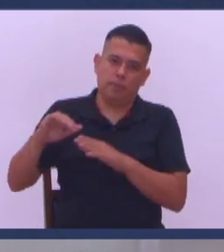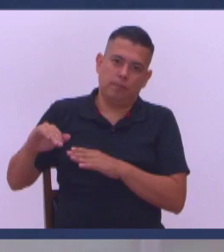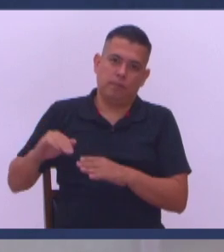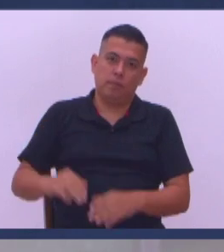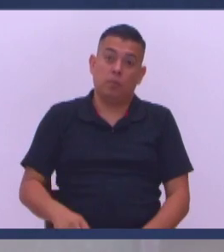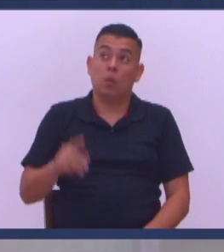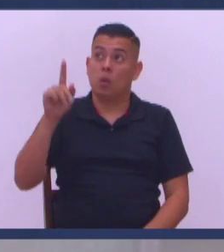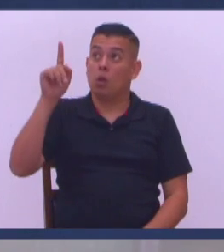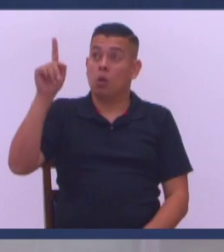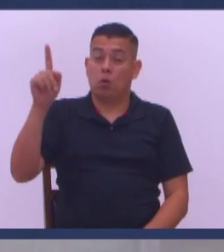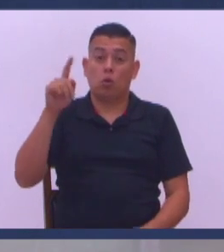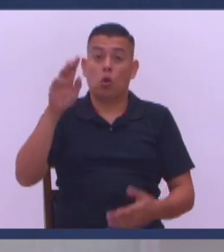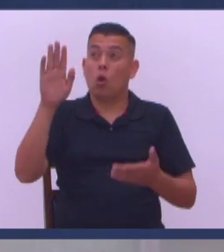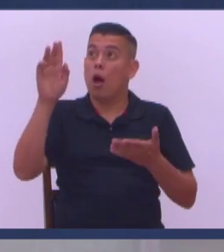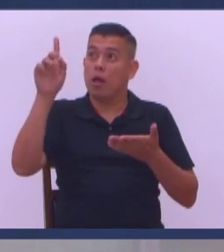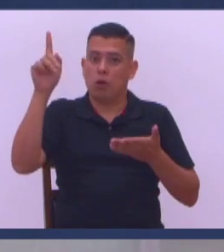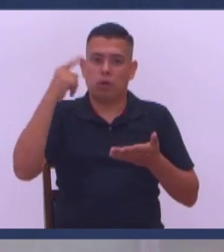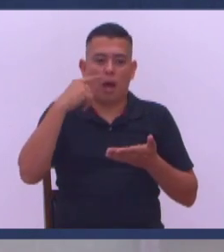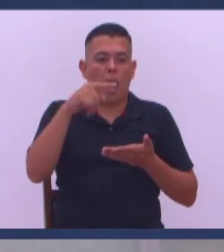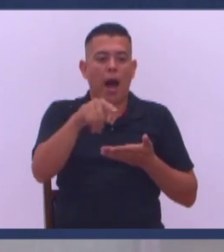Y Dios todo lo anota